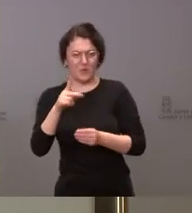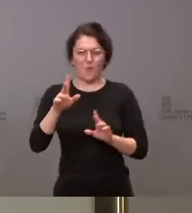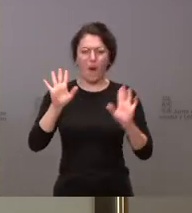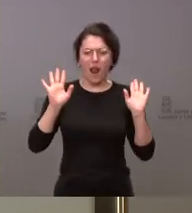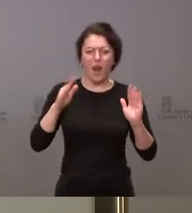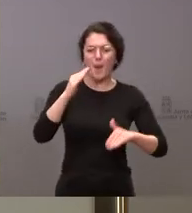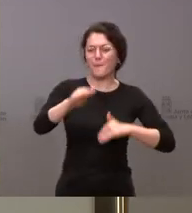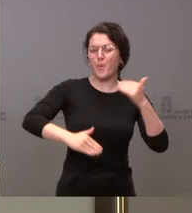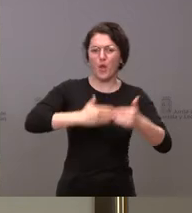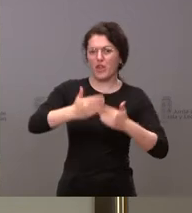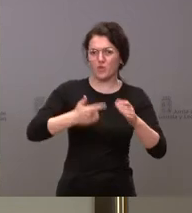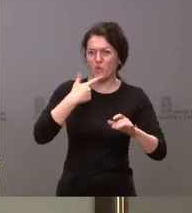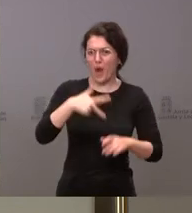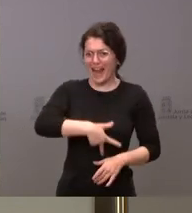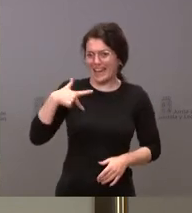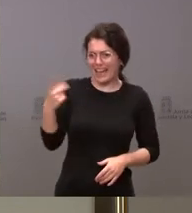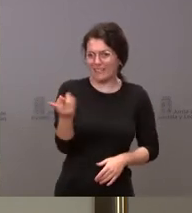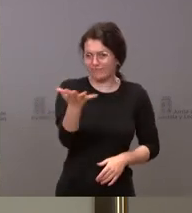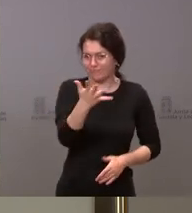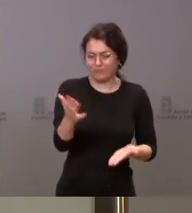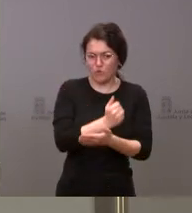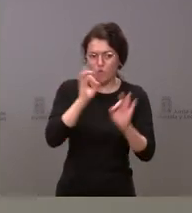proceso se realice en global. sé si nos lo puede aclarar. Gracias.